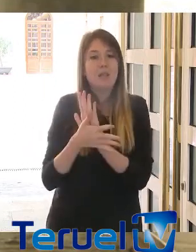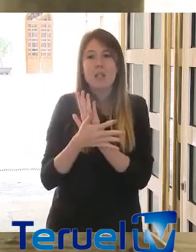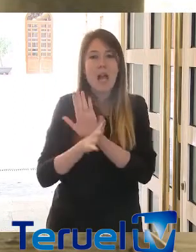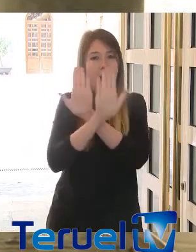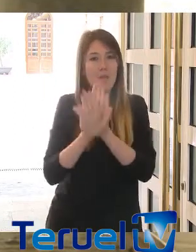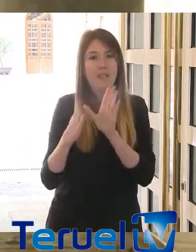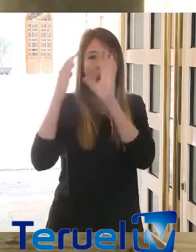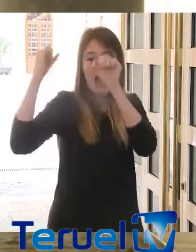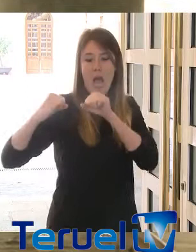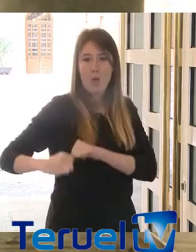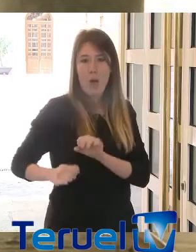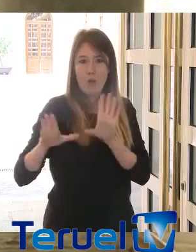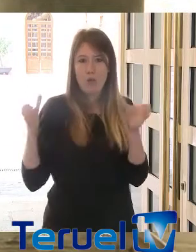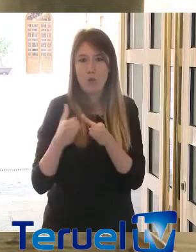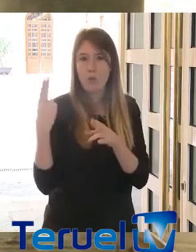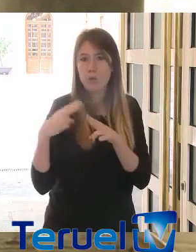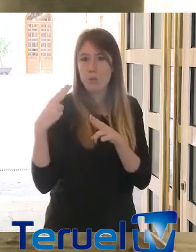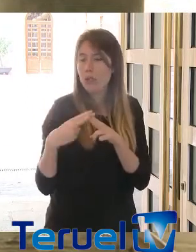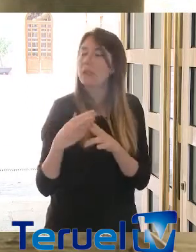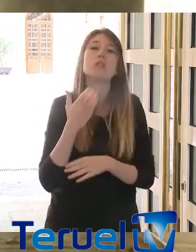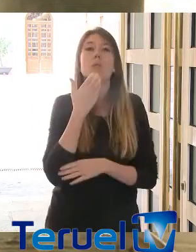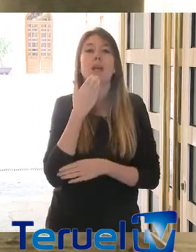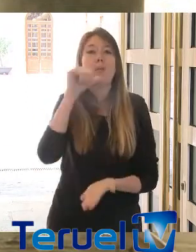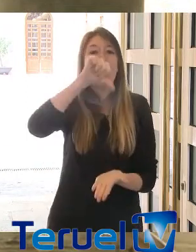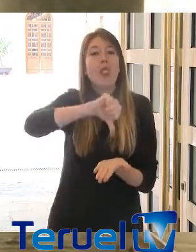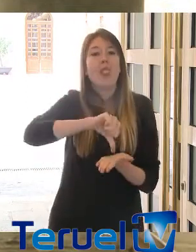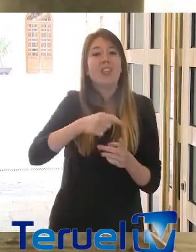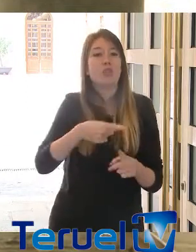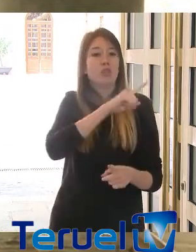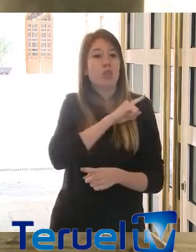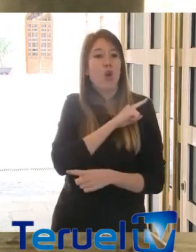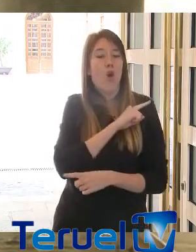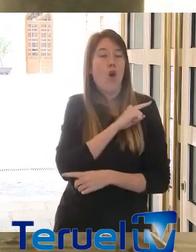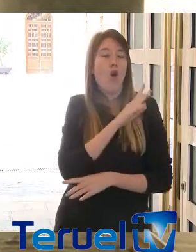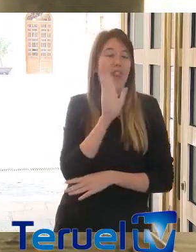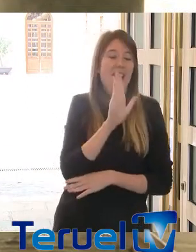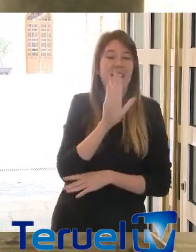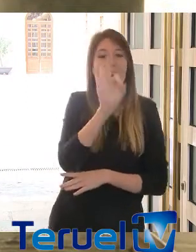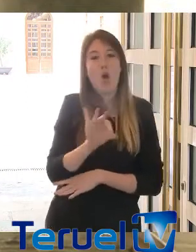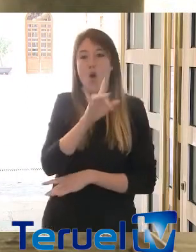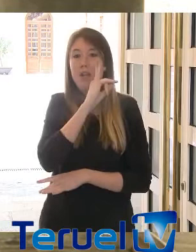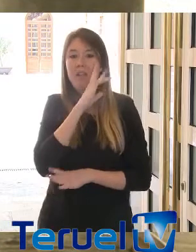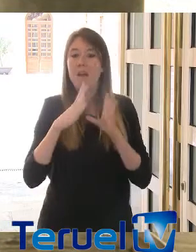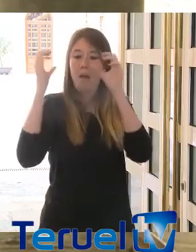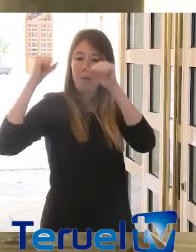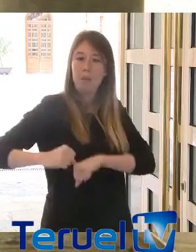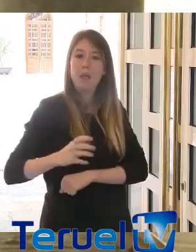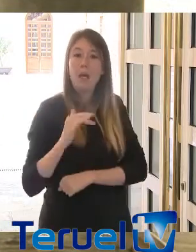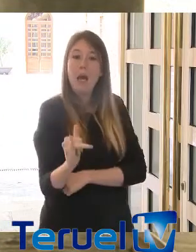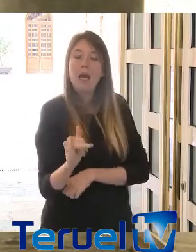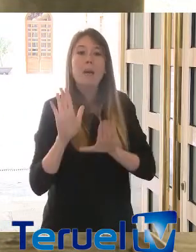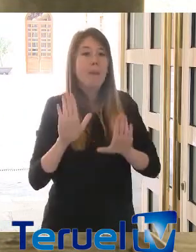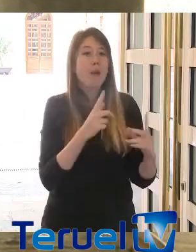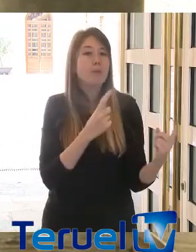entre fuerzas políticas que van desde el centro derecha a la izquierda, pero era